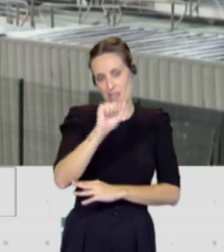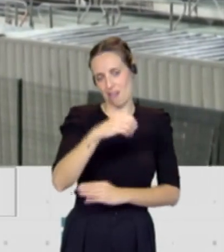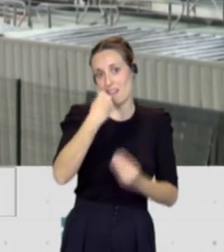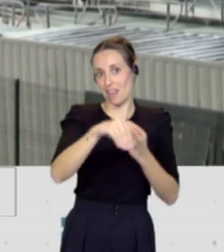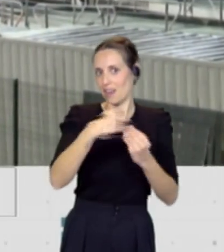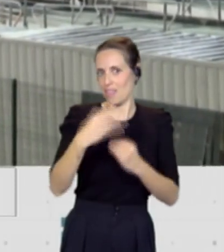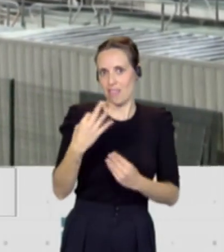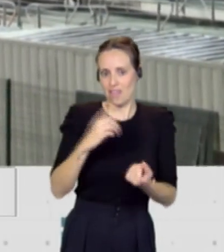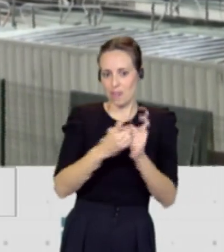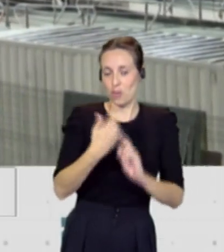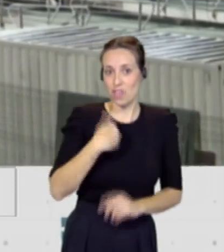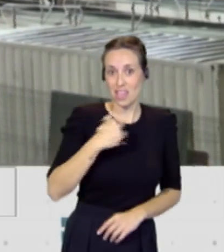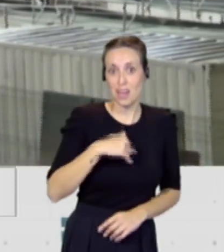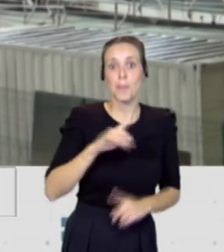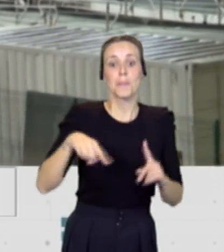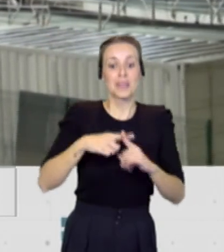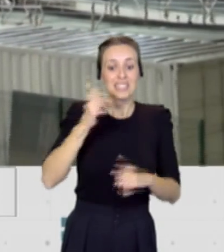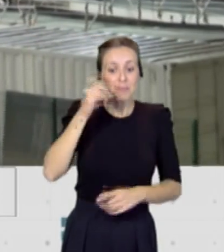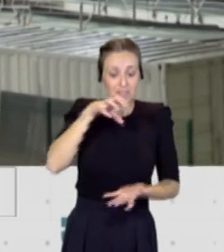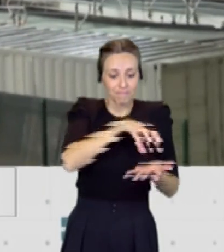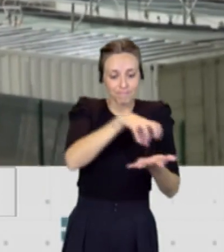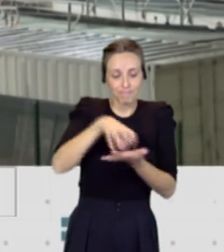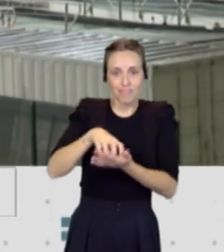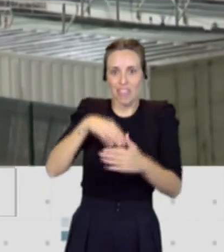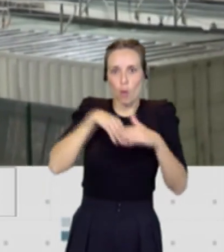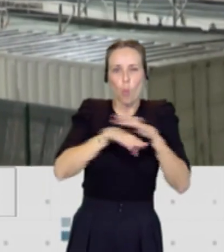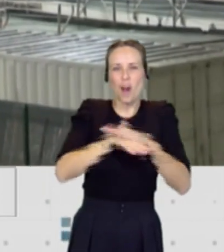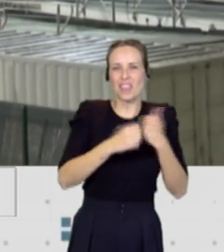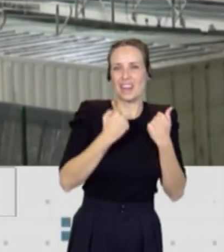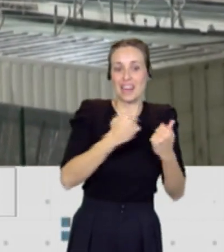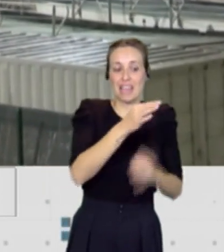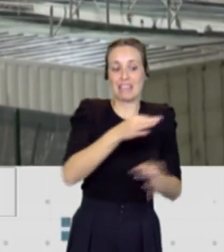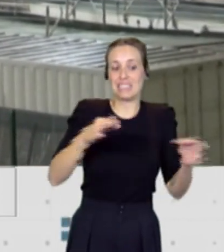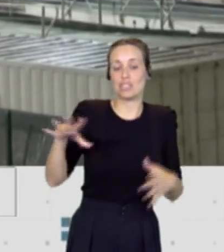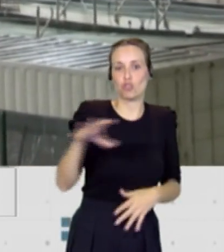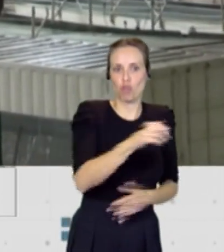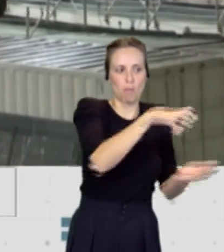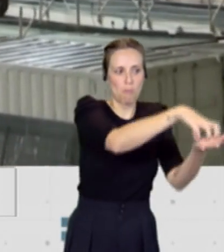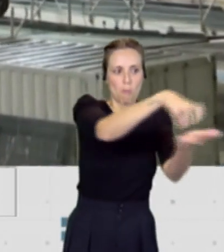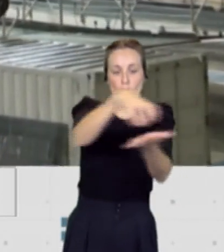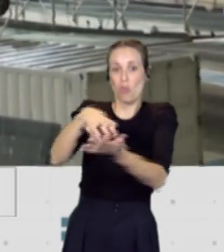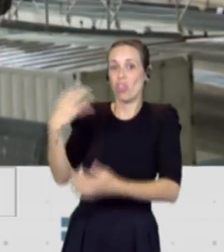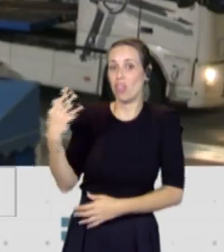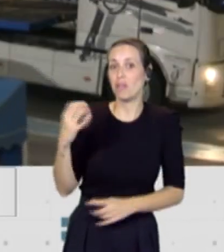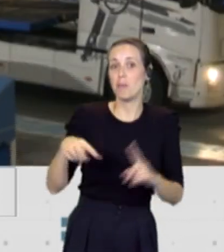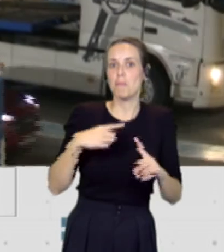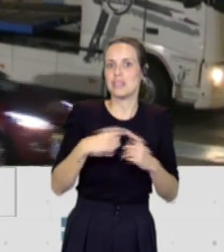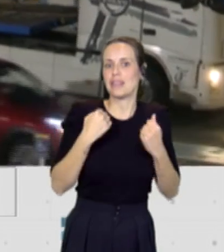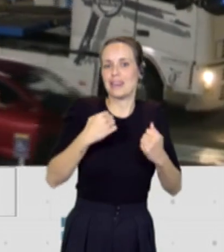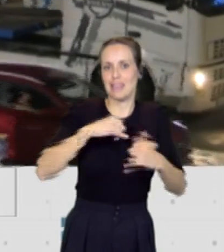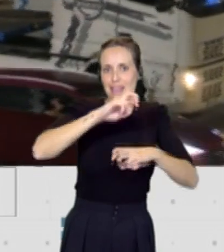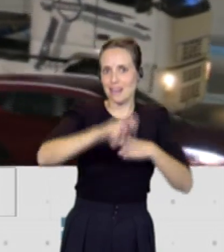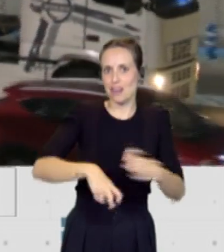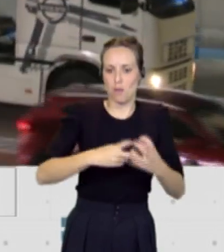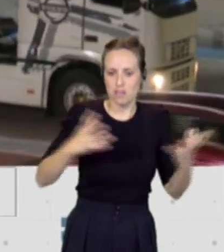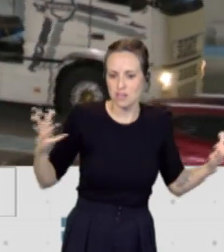en nuevas infraestructuras de almacenamiento en otras islas y por supuesto dar mayor penetración y mayor impulso a las renovables cosa